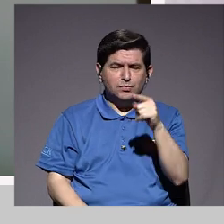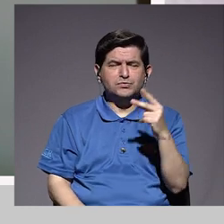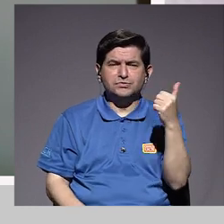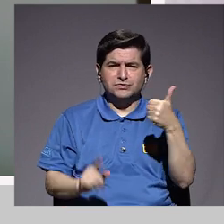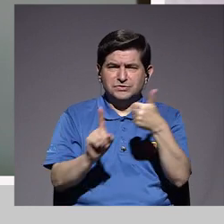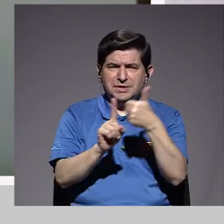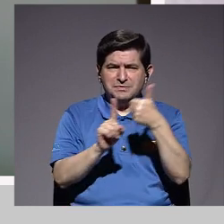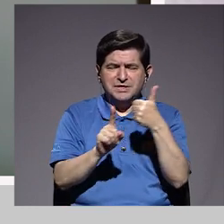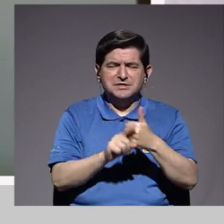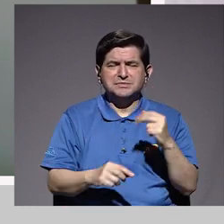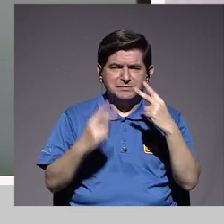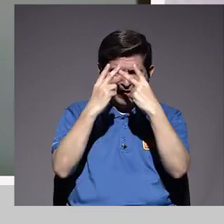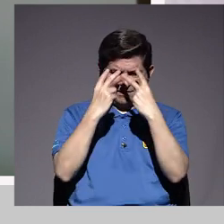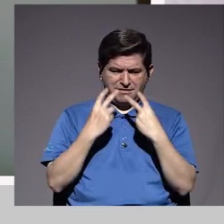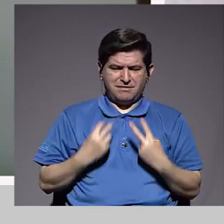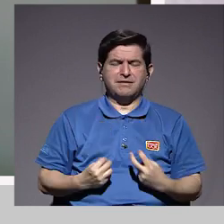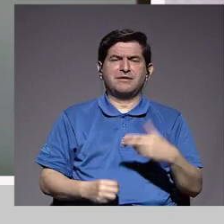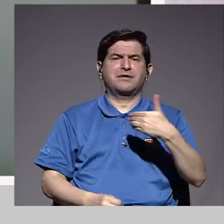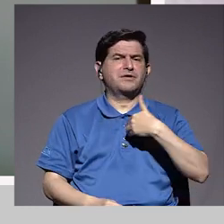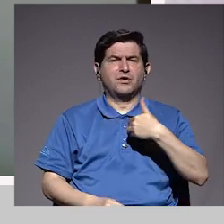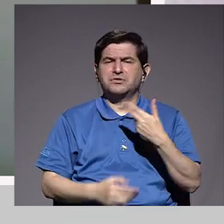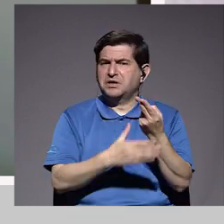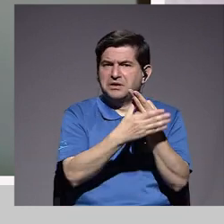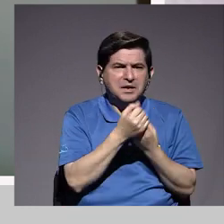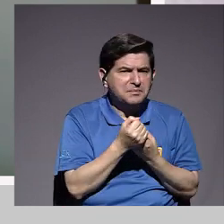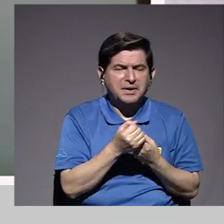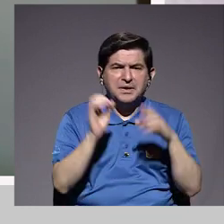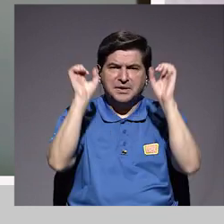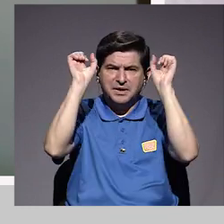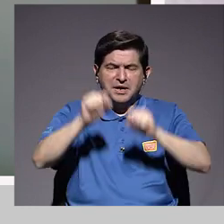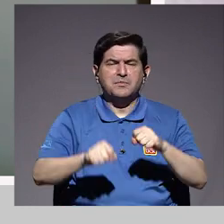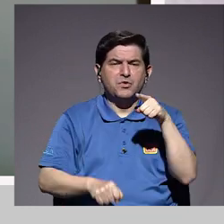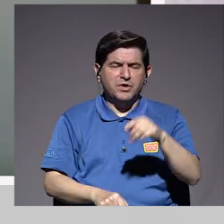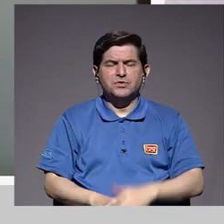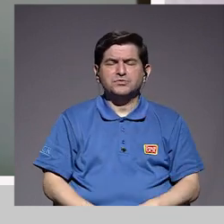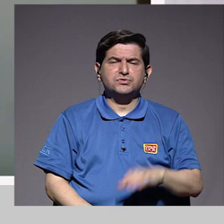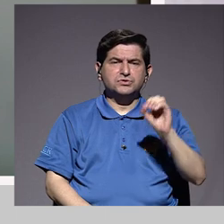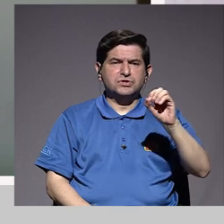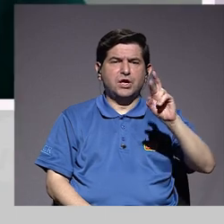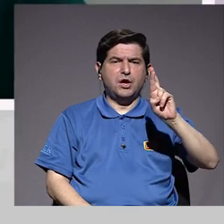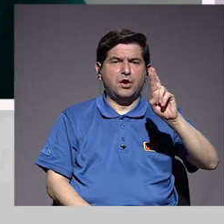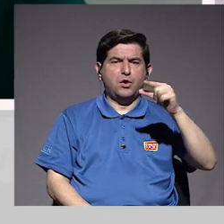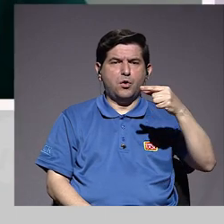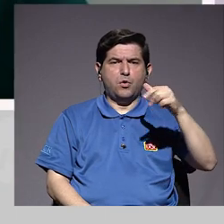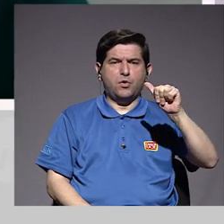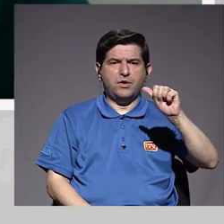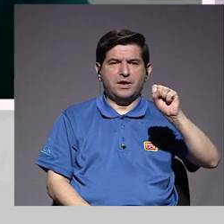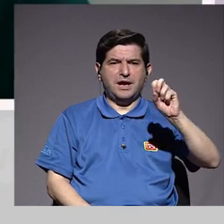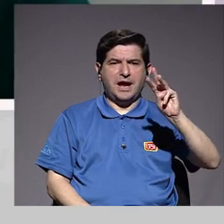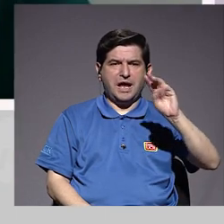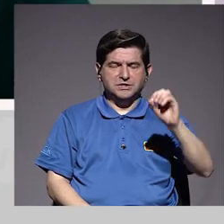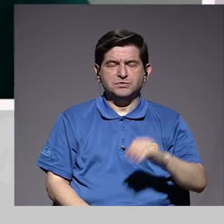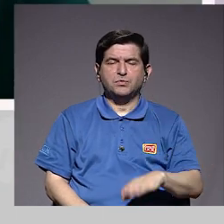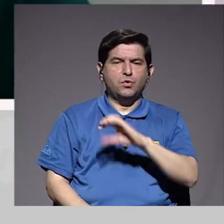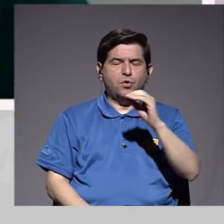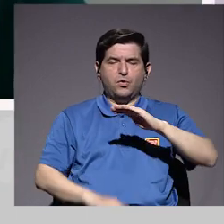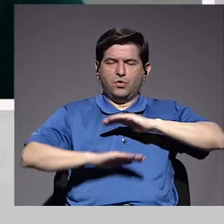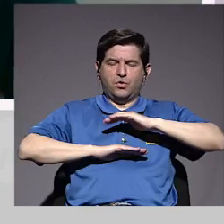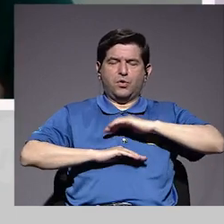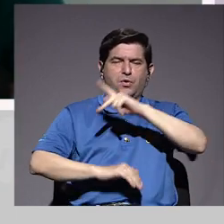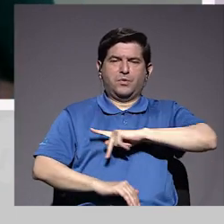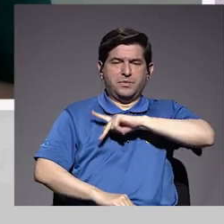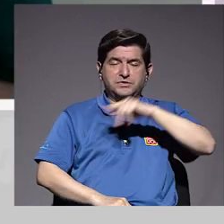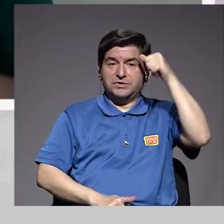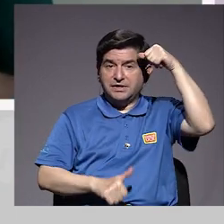a conocerse, solita primero. O no tiene por qué tener una pareja para poder buscar su orgasmo, para buscar su satisfacción personal.